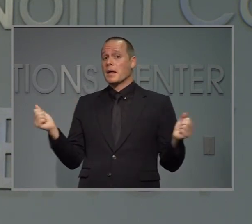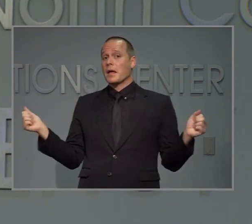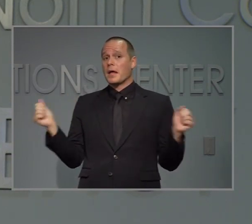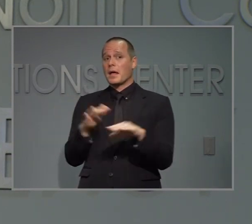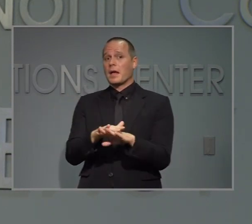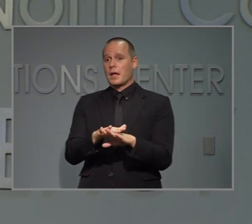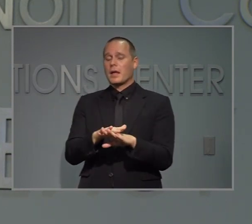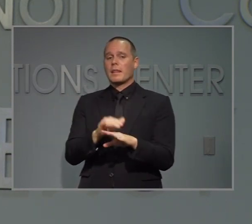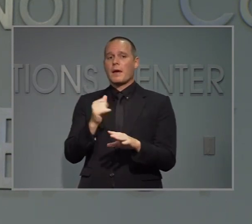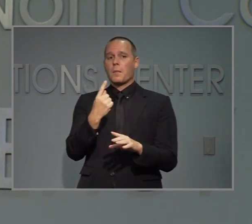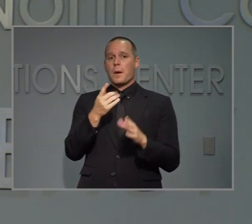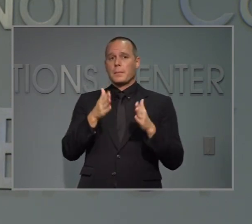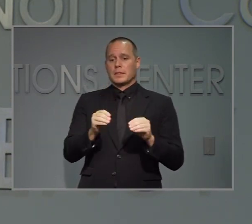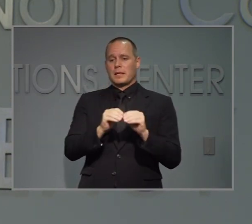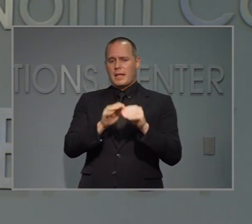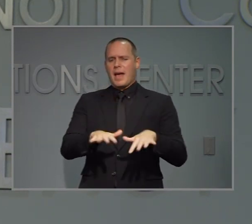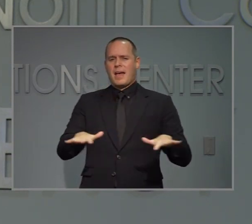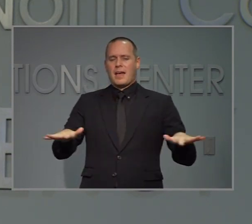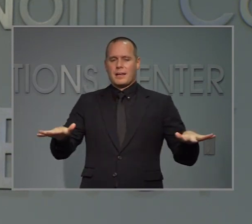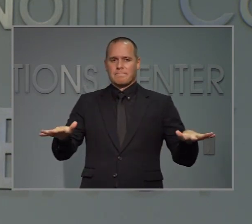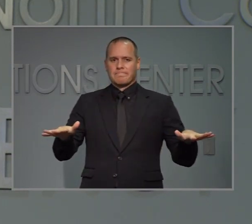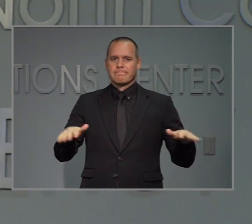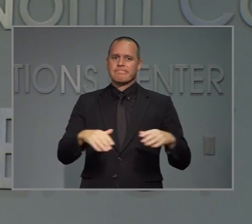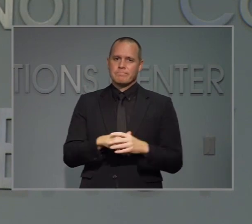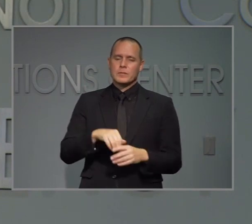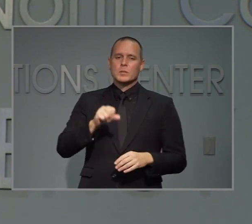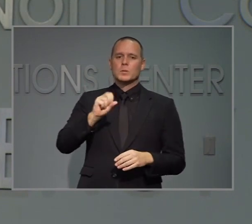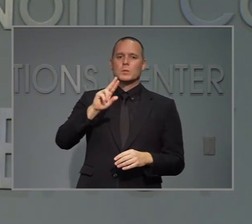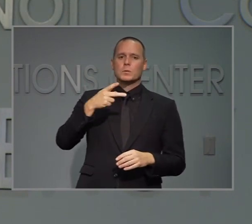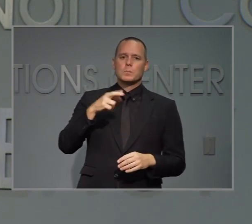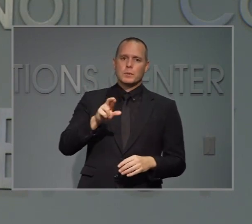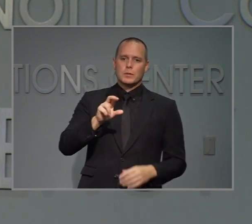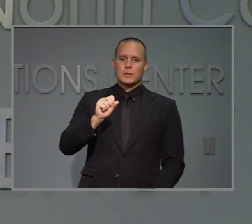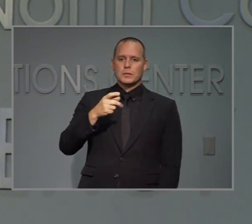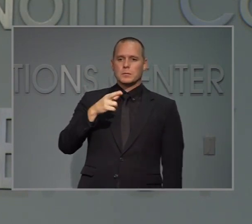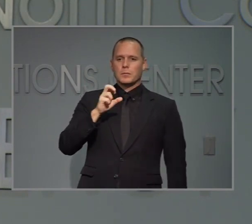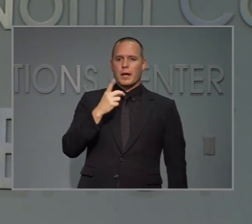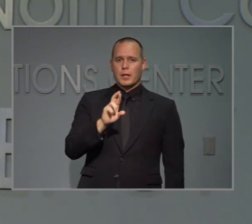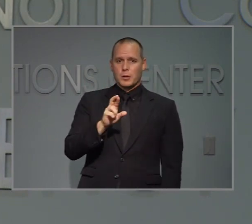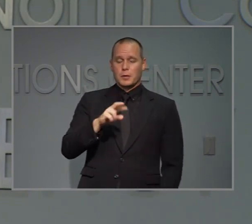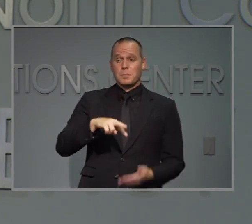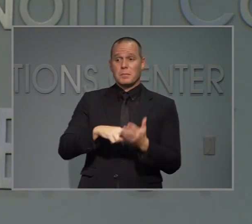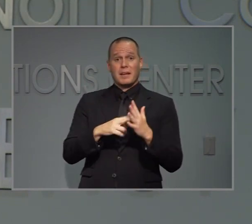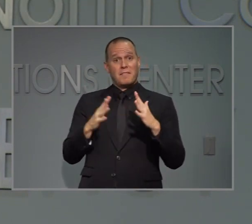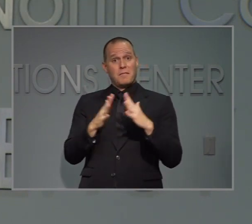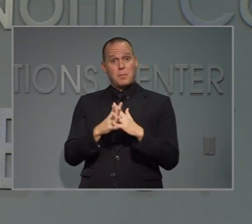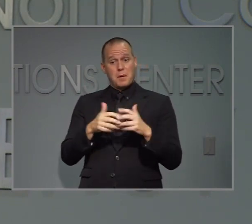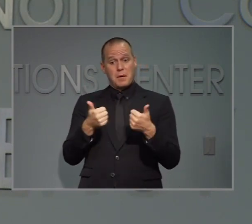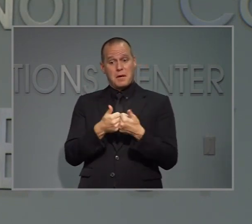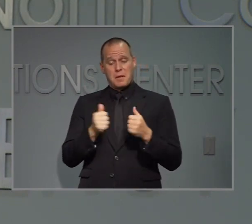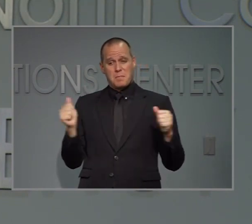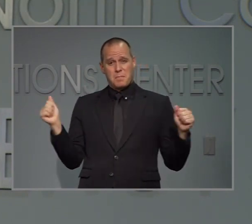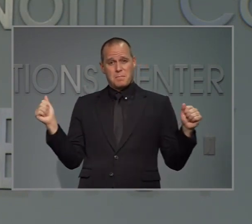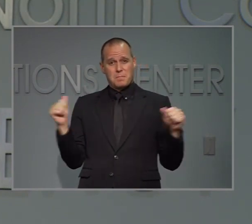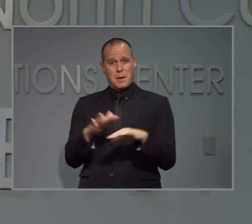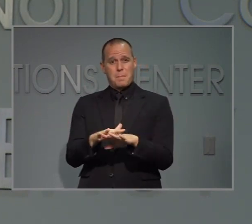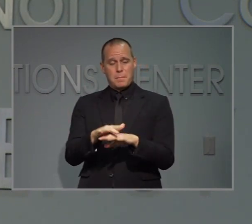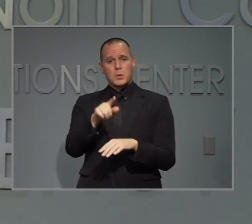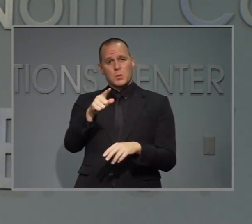Provocar un evento en el que se transmite y se crea un poco un brote debe haber algún tipo de